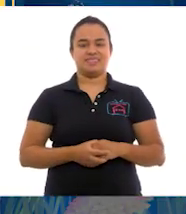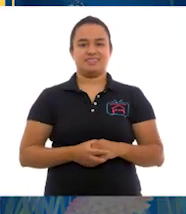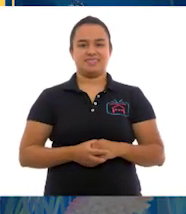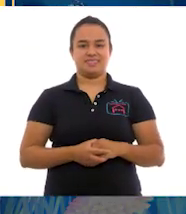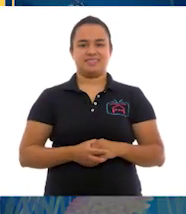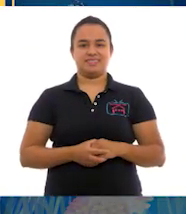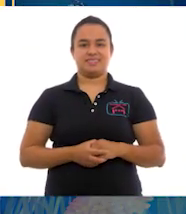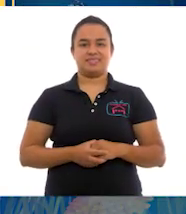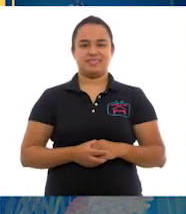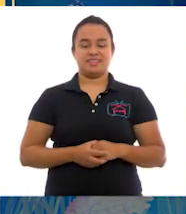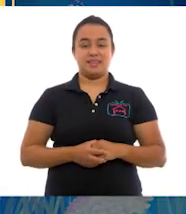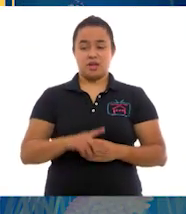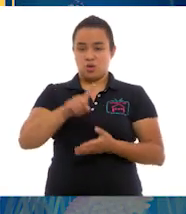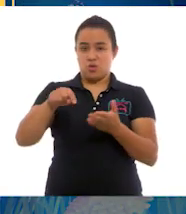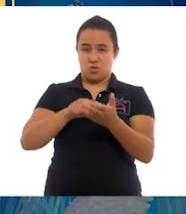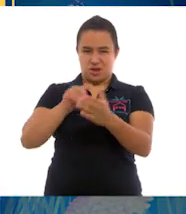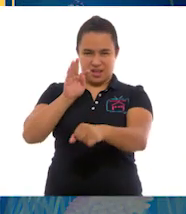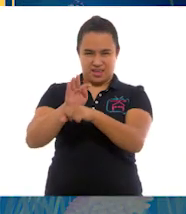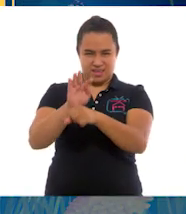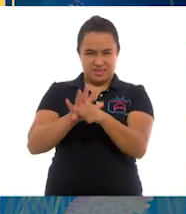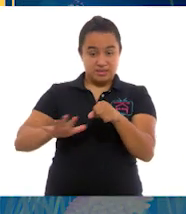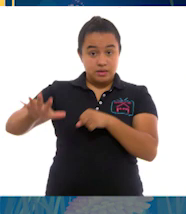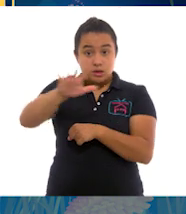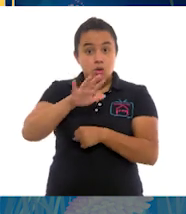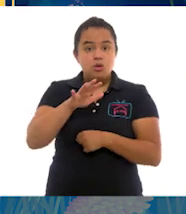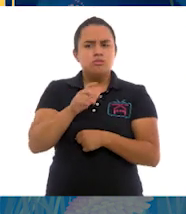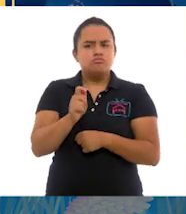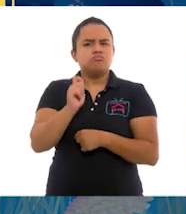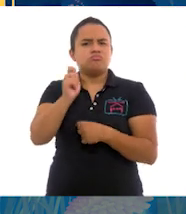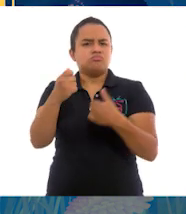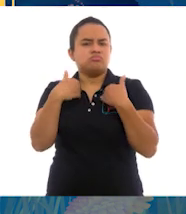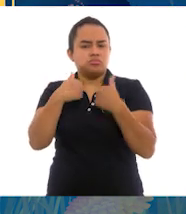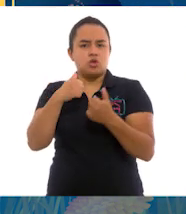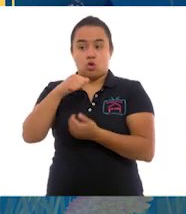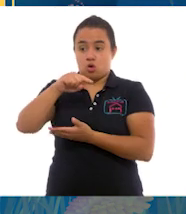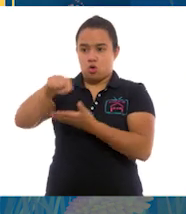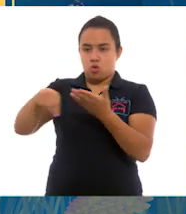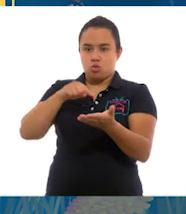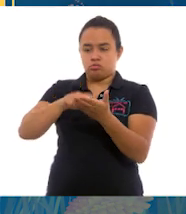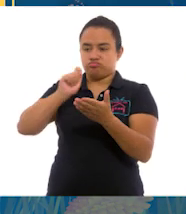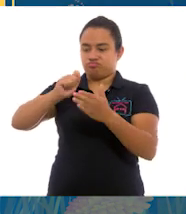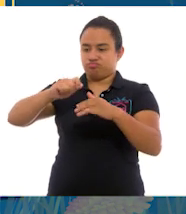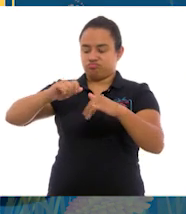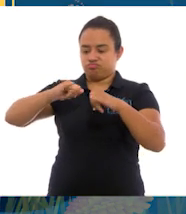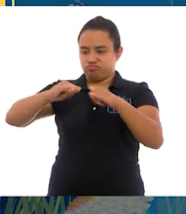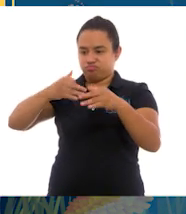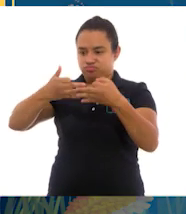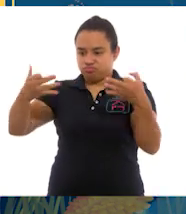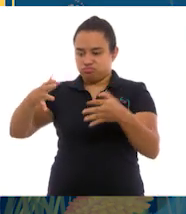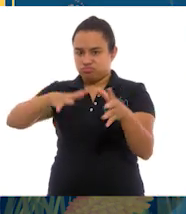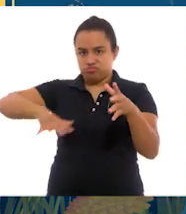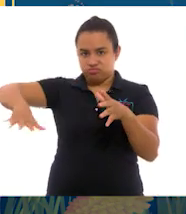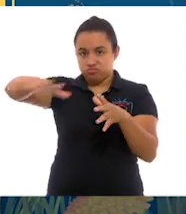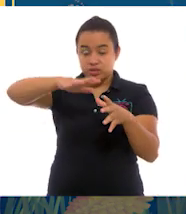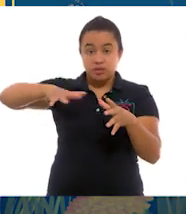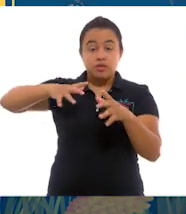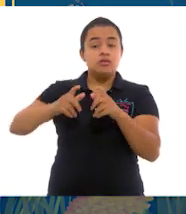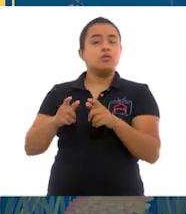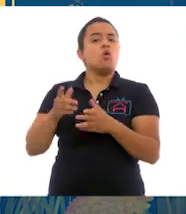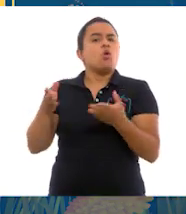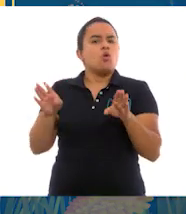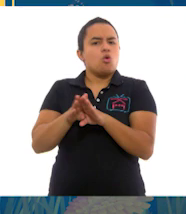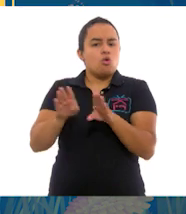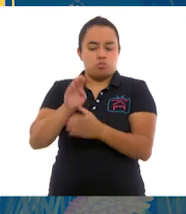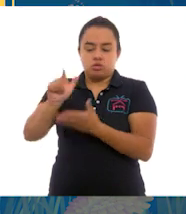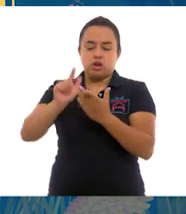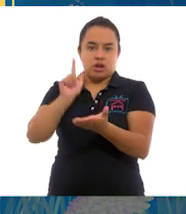Las áreas naturales protegidas pueden ser entendidas como espacios geográficamente definidos, gestionados a través de